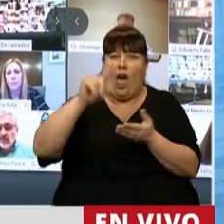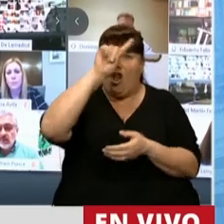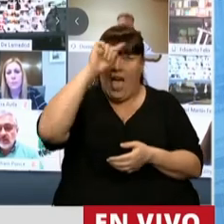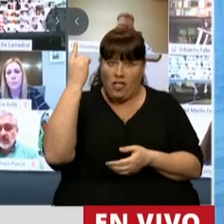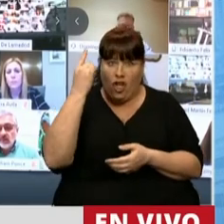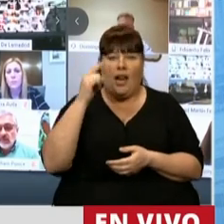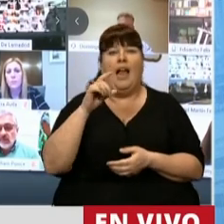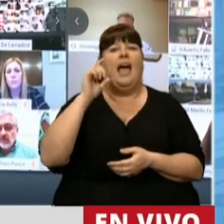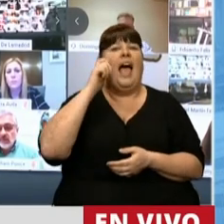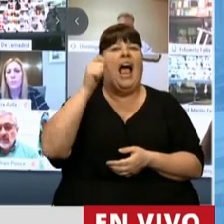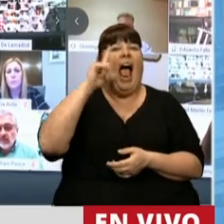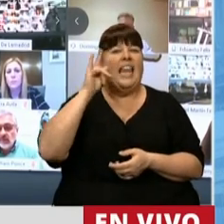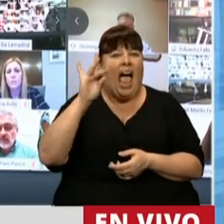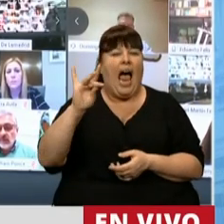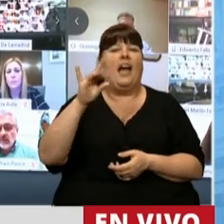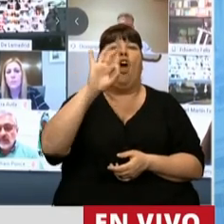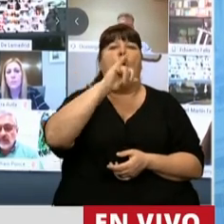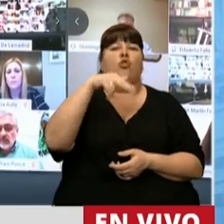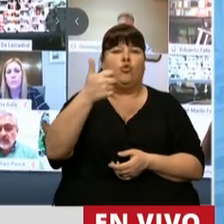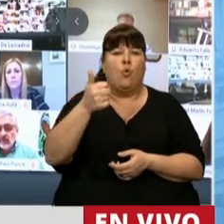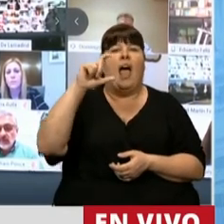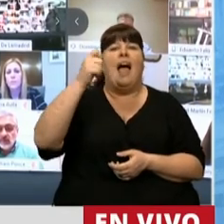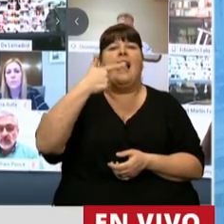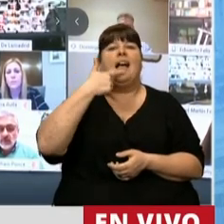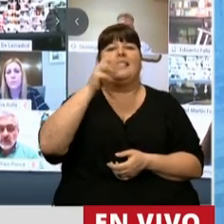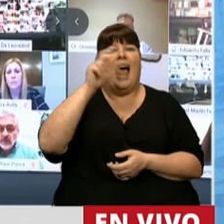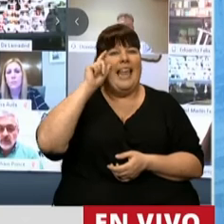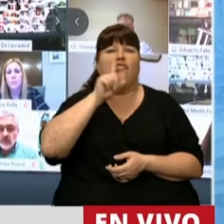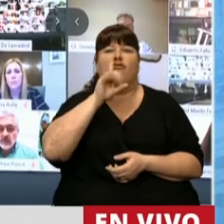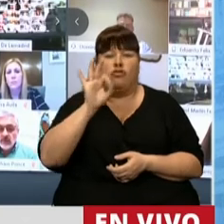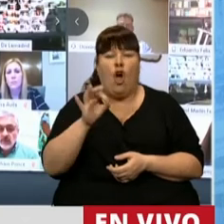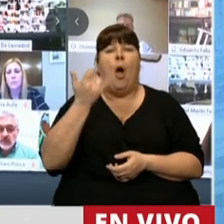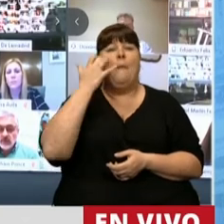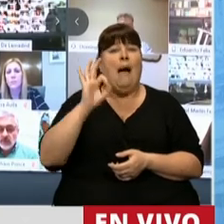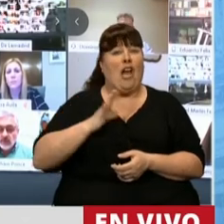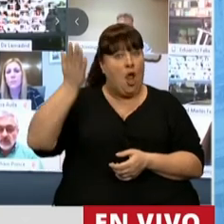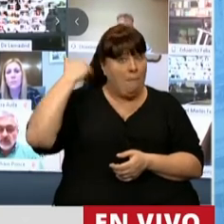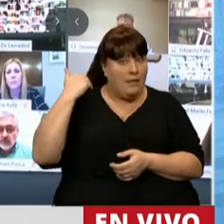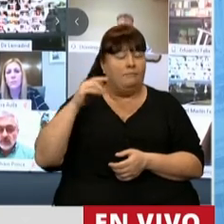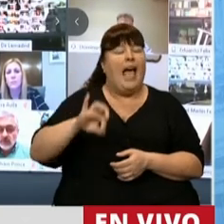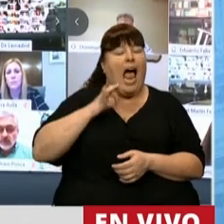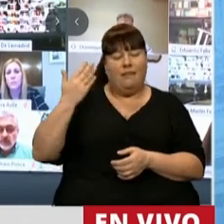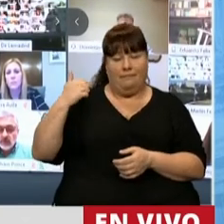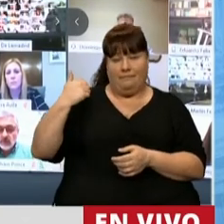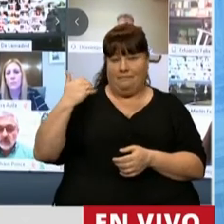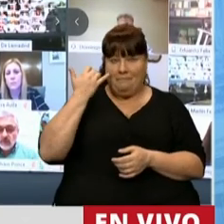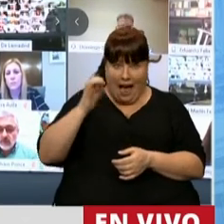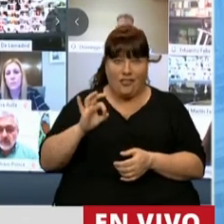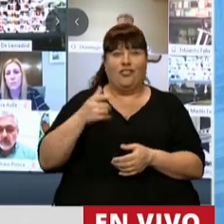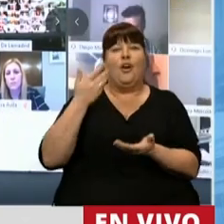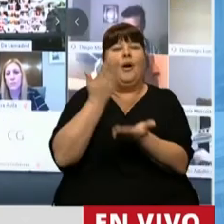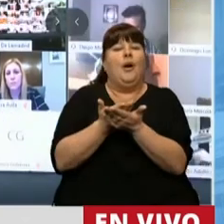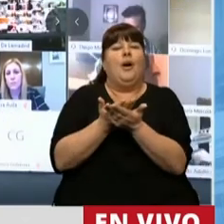nacionales, Carolina Gailiar, Blanca Osuna y Marcelo Casareto, en el mes de mayo pasado hemos presentado un proyecto de